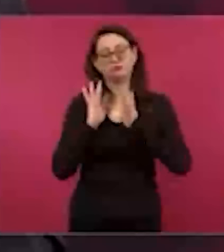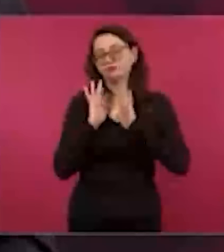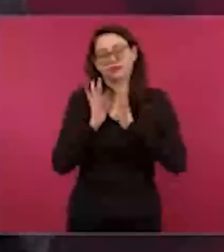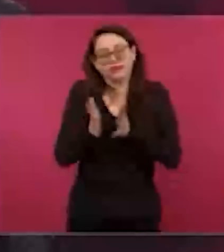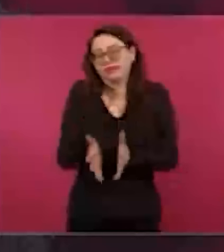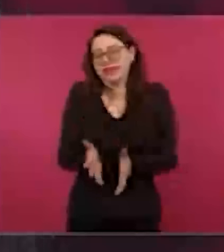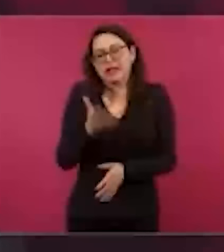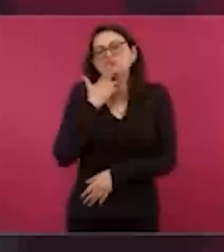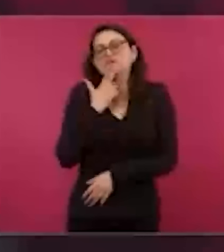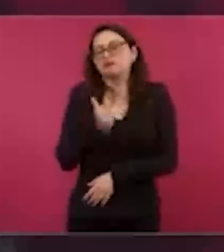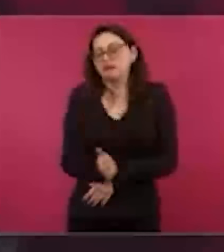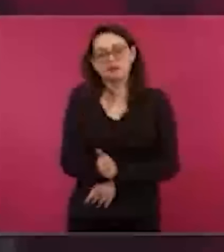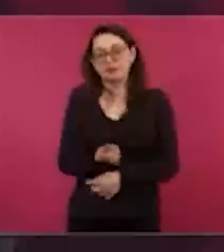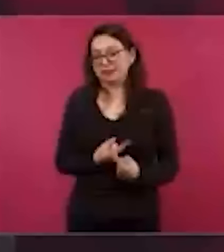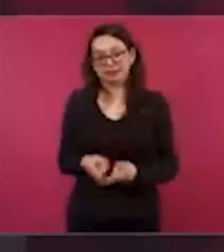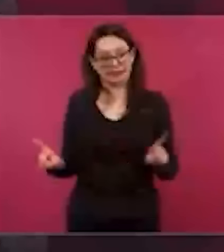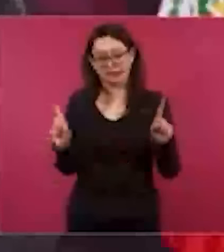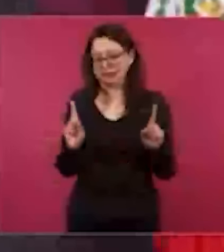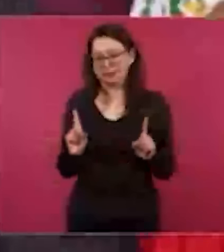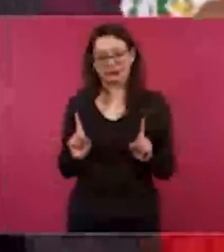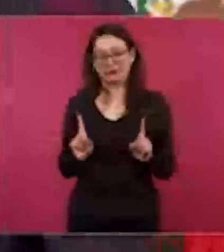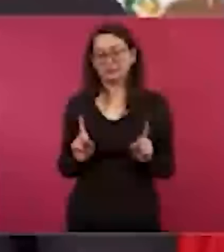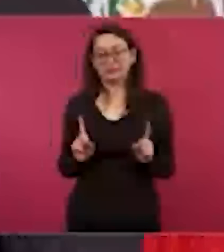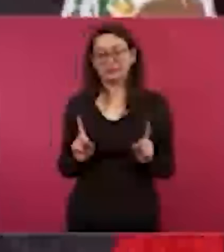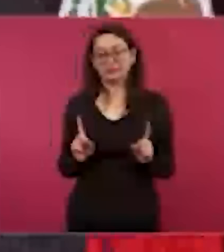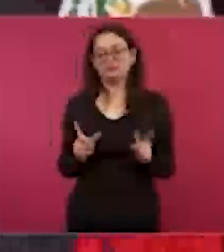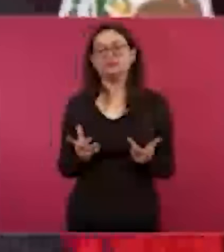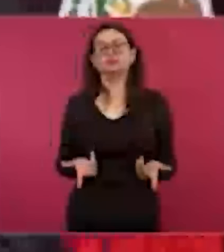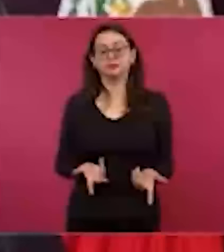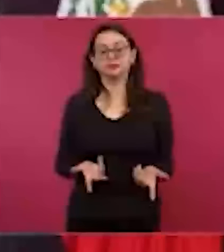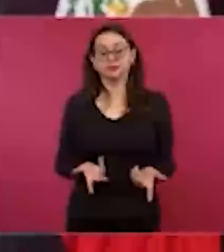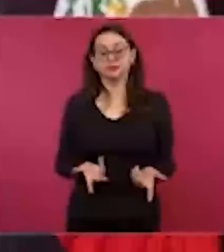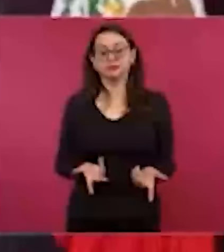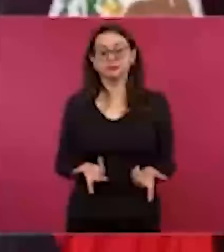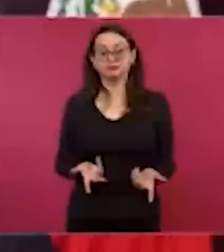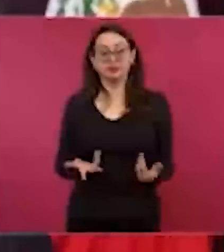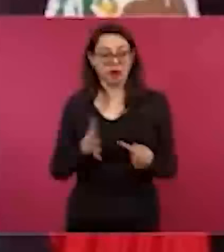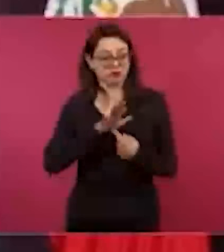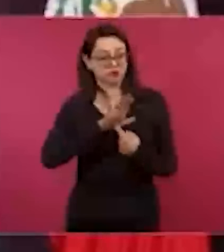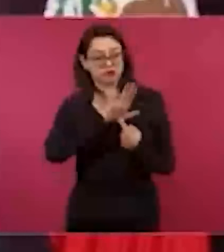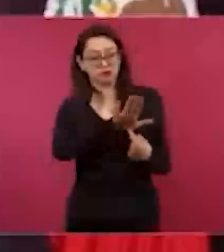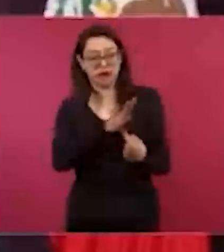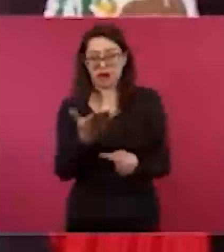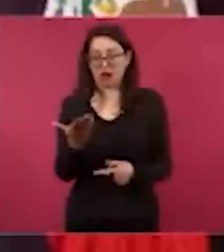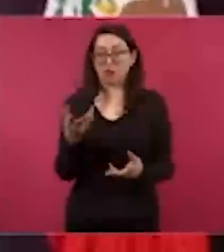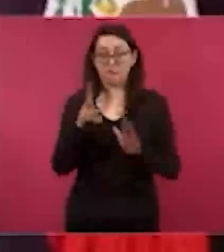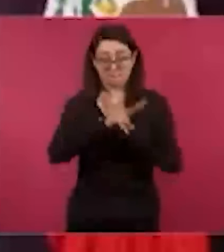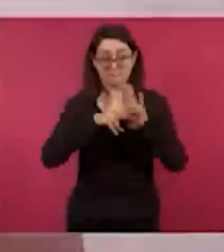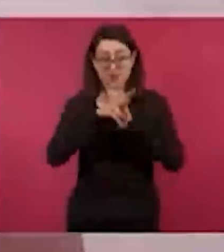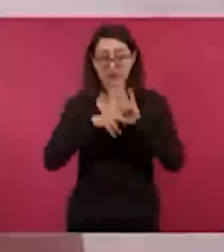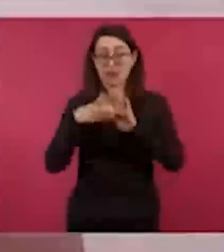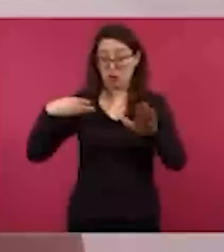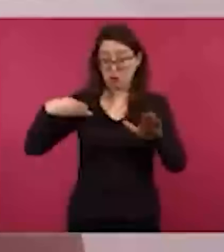Y ahí está el ejemplo. Por eso puse lo del metro. Y vaya